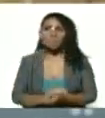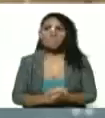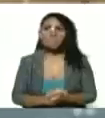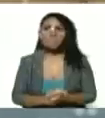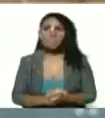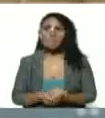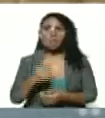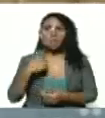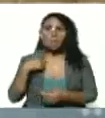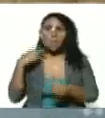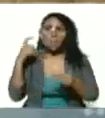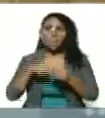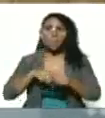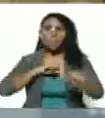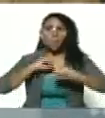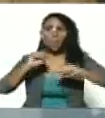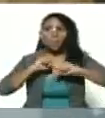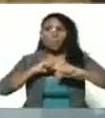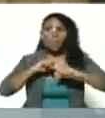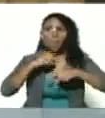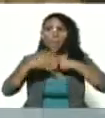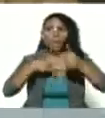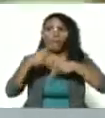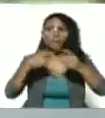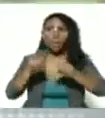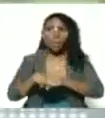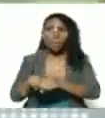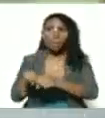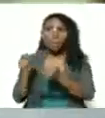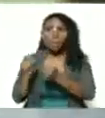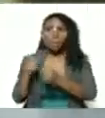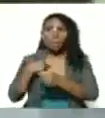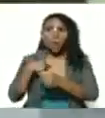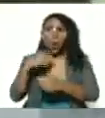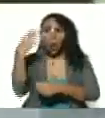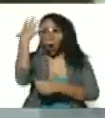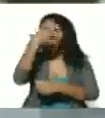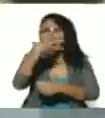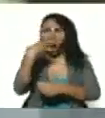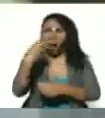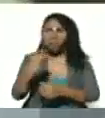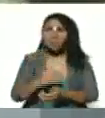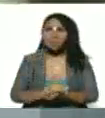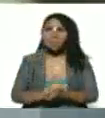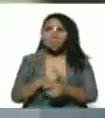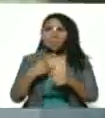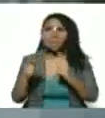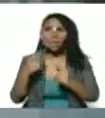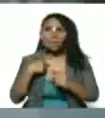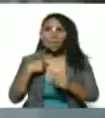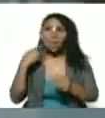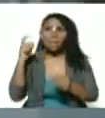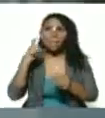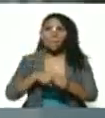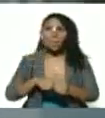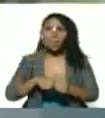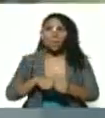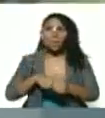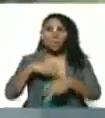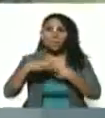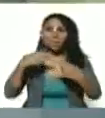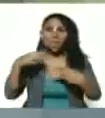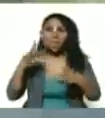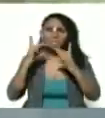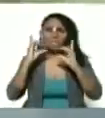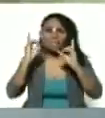Yo era militante del movimiento político ruptura. Era un niño, pero ya era militante revolucionario, por